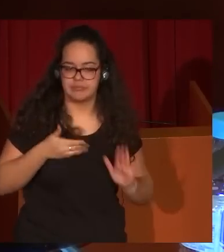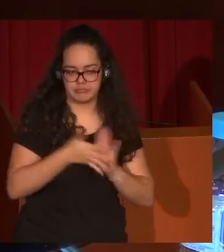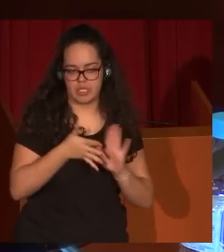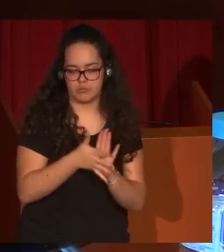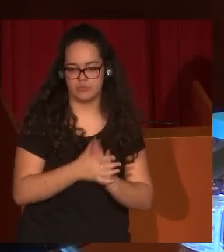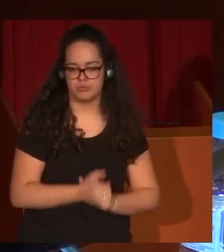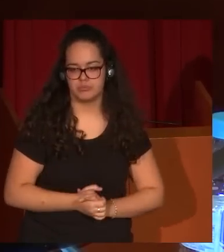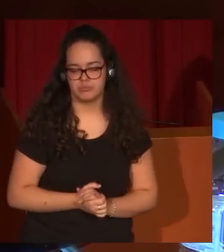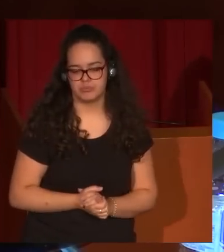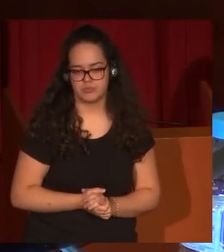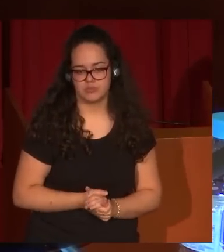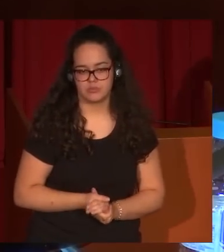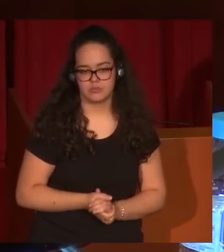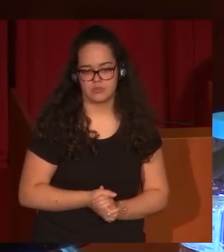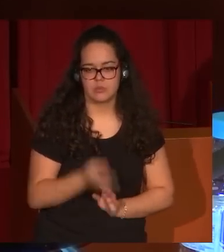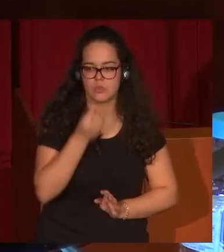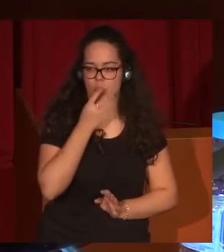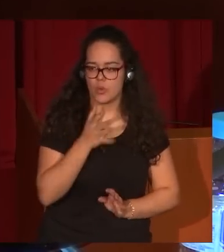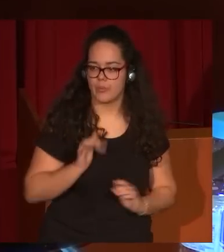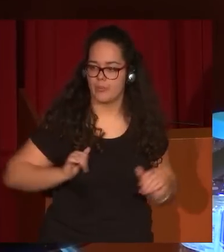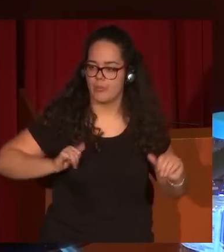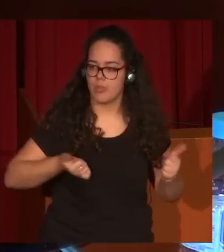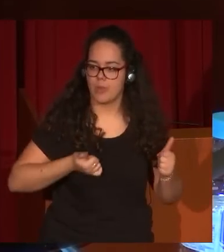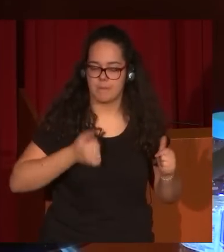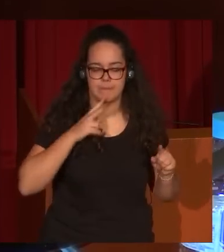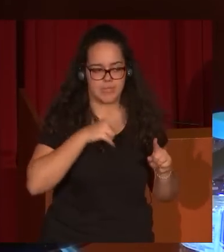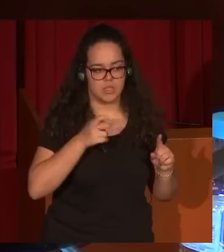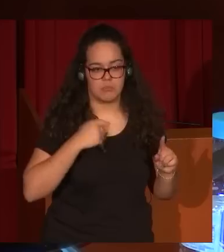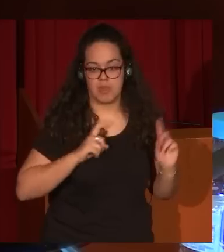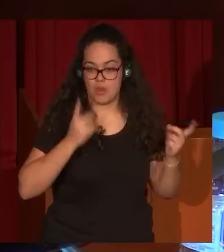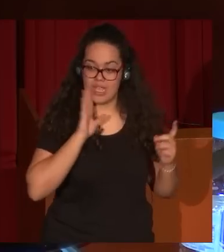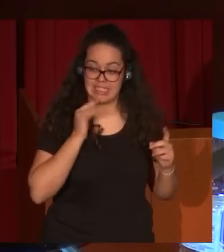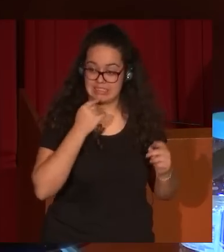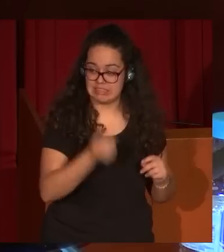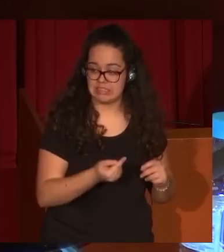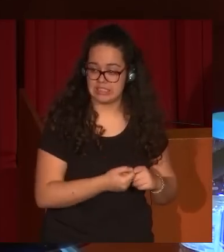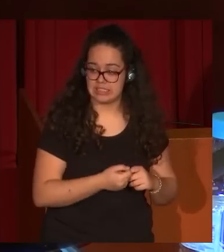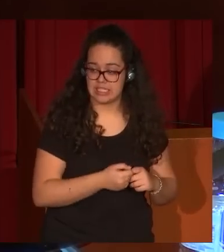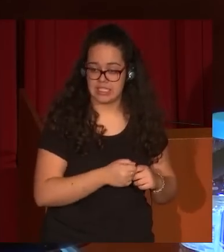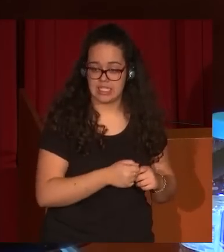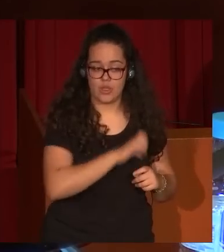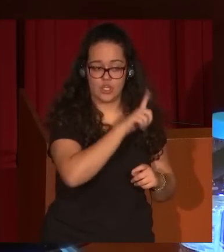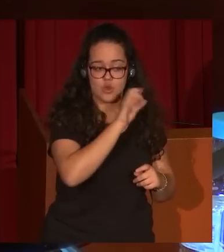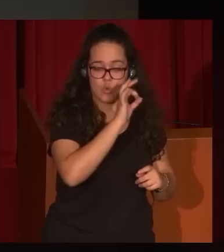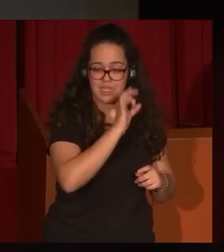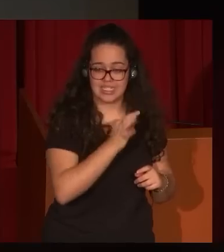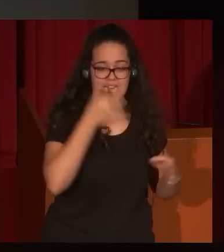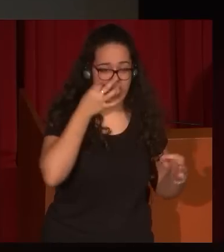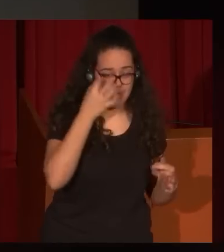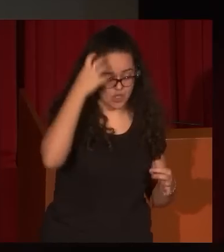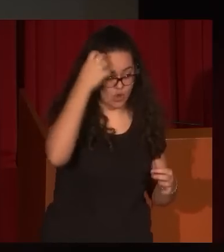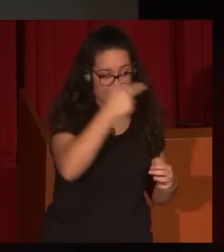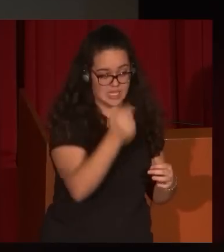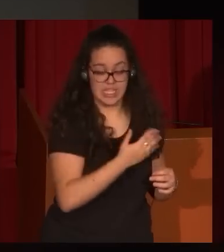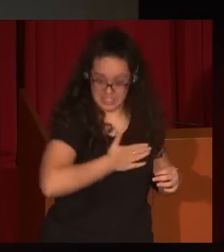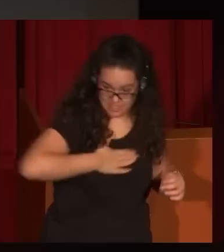Realmente, bueno, vamos a empezar viendo lo primero que les decía. Eugenio Lucas llegó a ser un pintor de corte, quiso